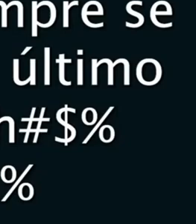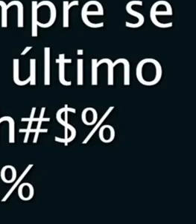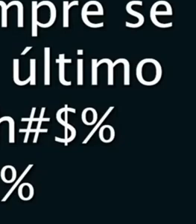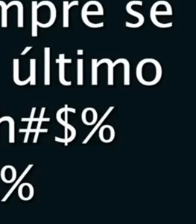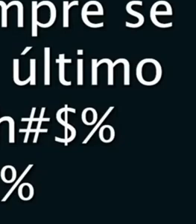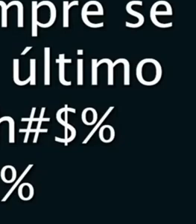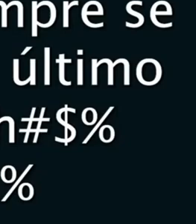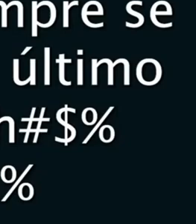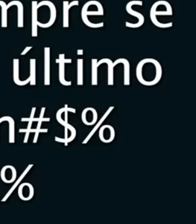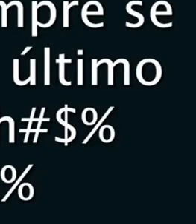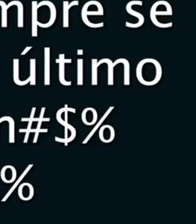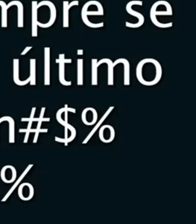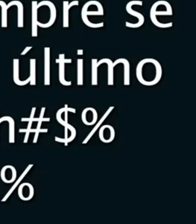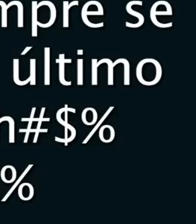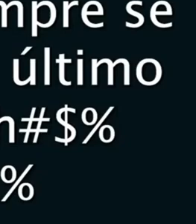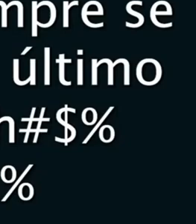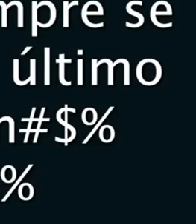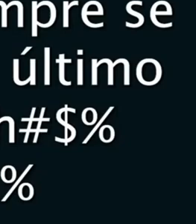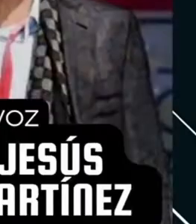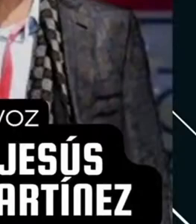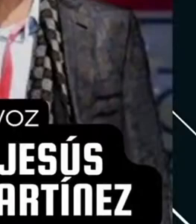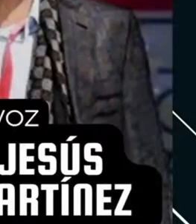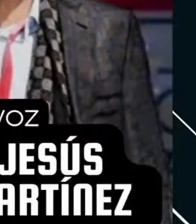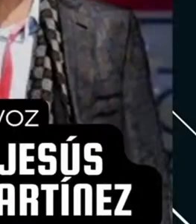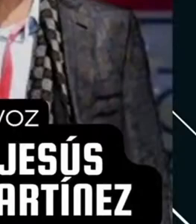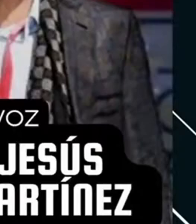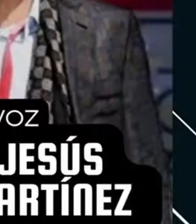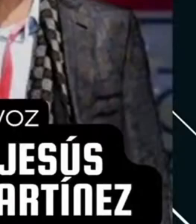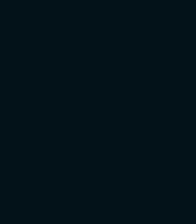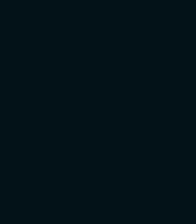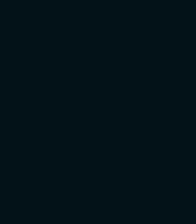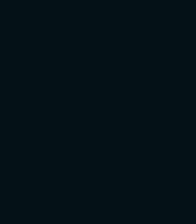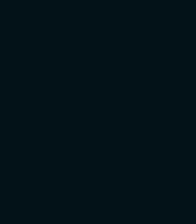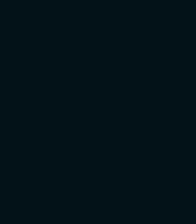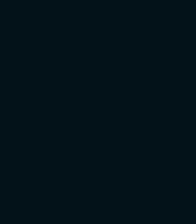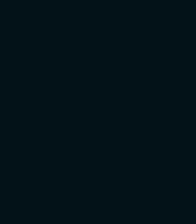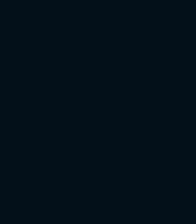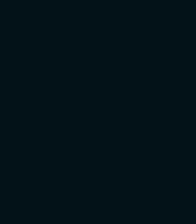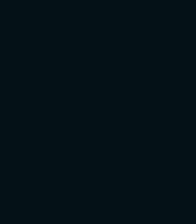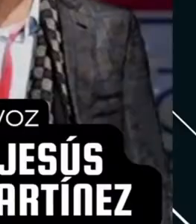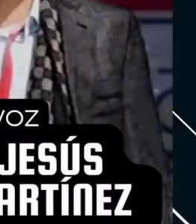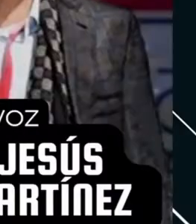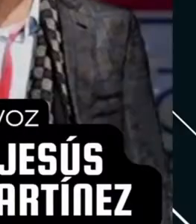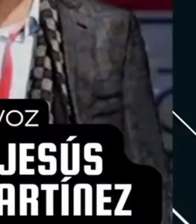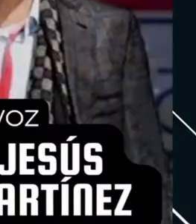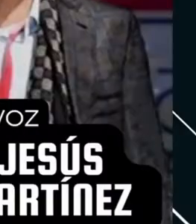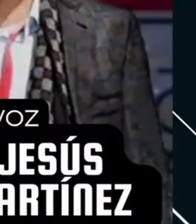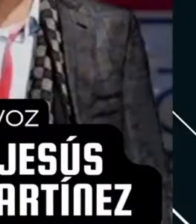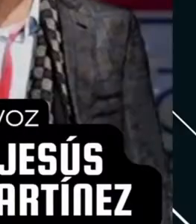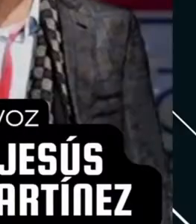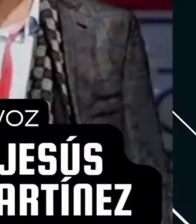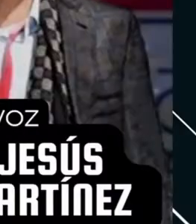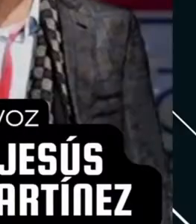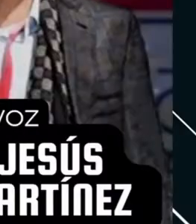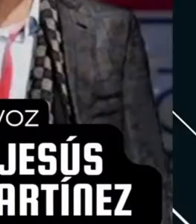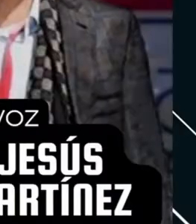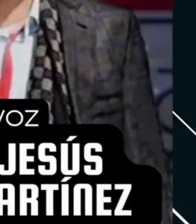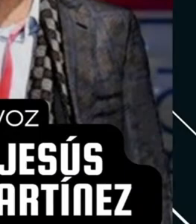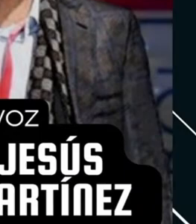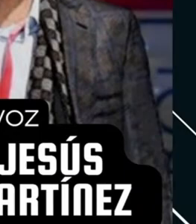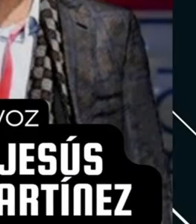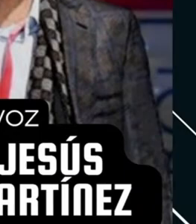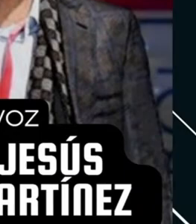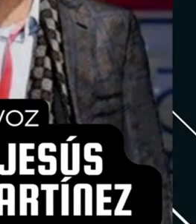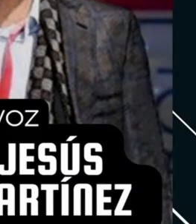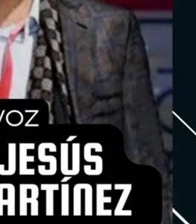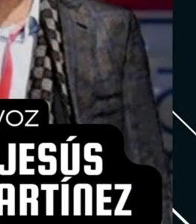como siempre se espera en el timodio, el hijo de pucha. No, no, pero no es nada, porque... Ahorita le hablo a Jorge. O le fallé. Fueron nueve millones de